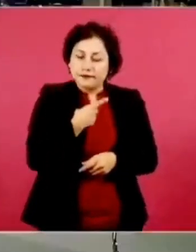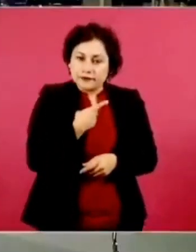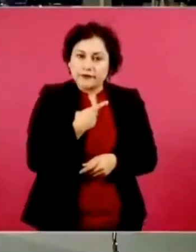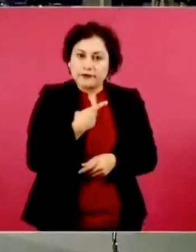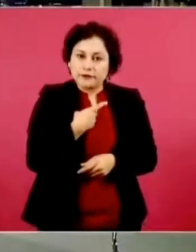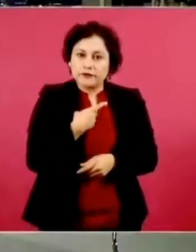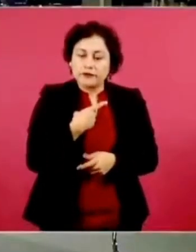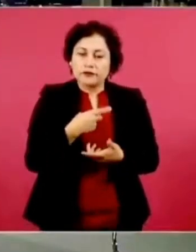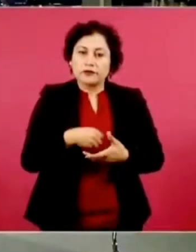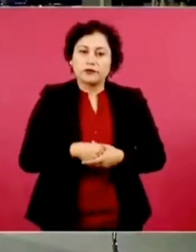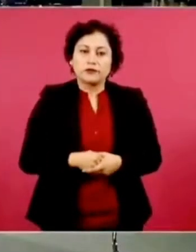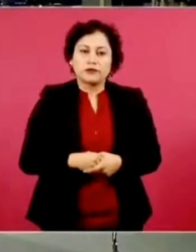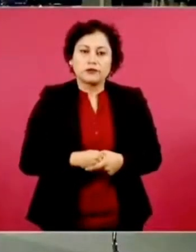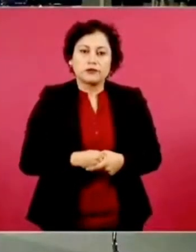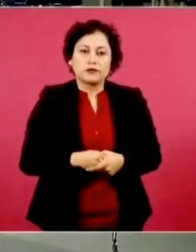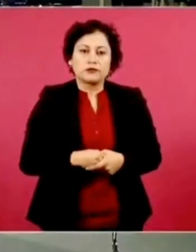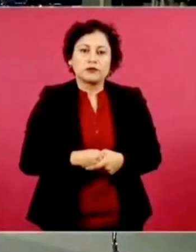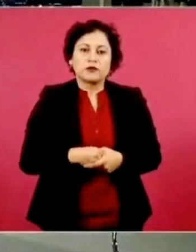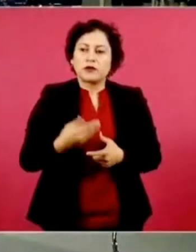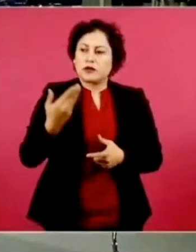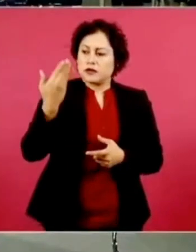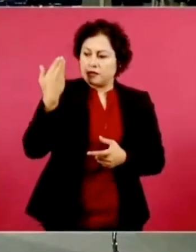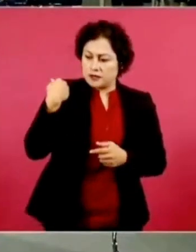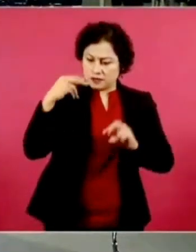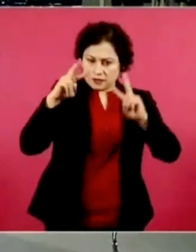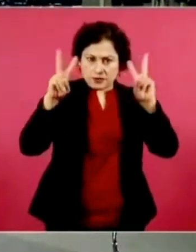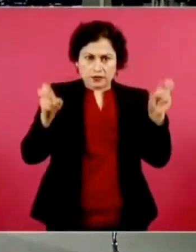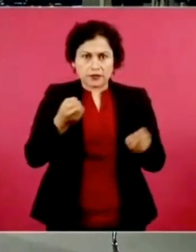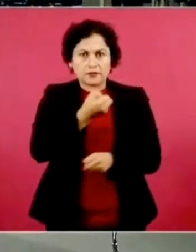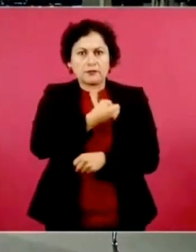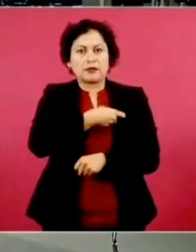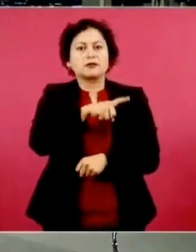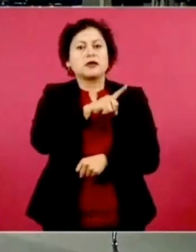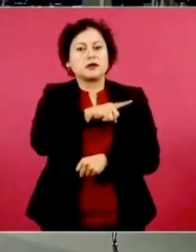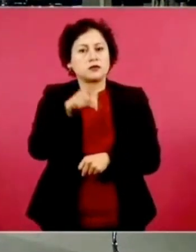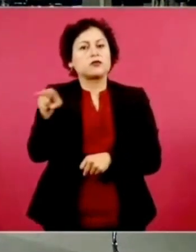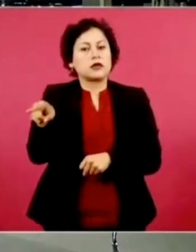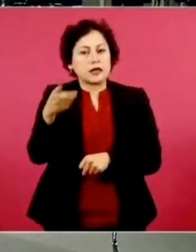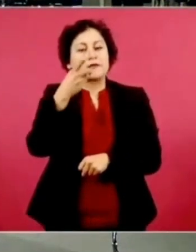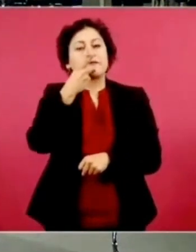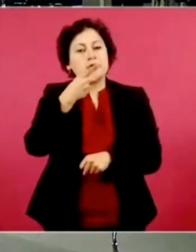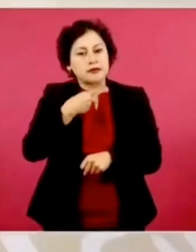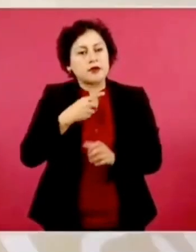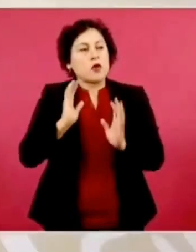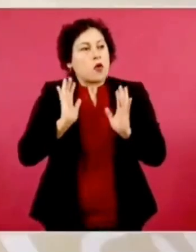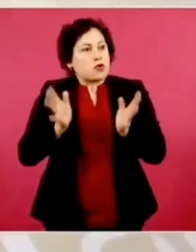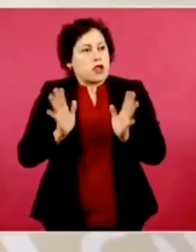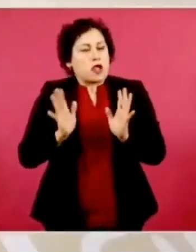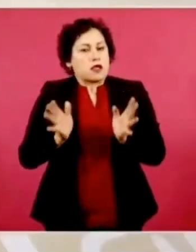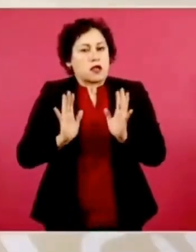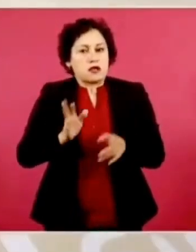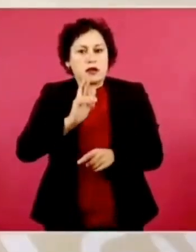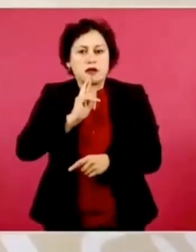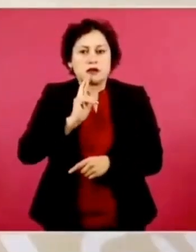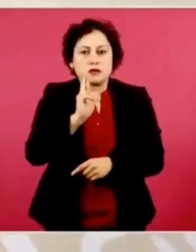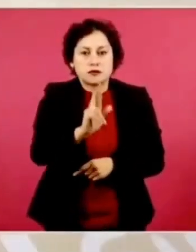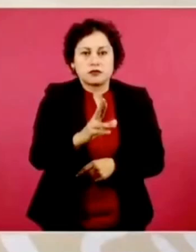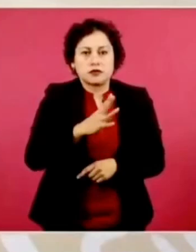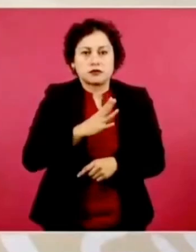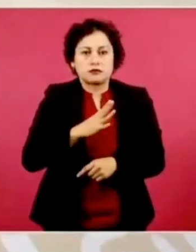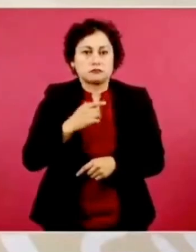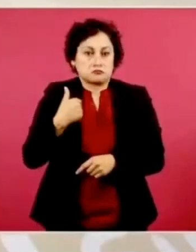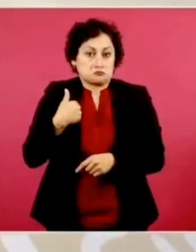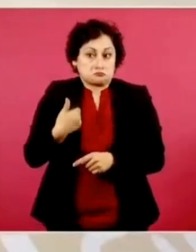que tocó salud, que venía preparado para darte una respuesta. Pues aquí